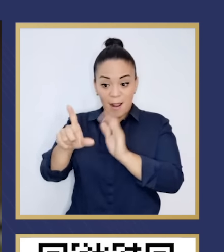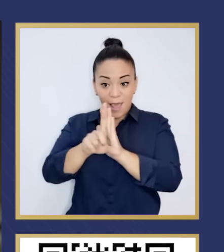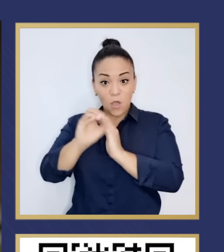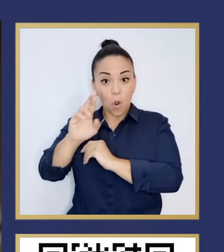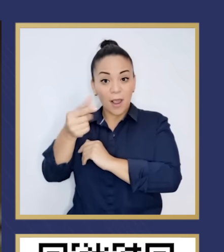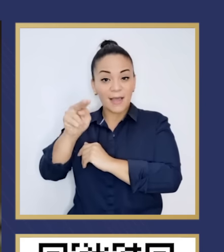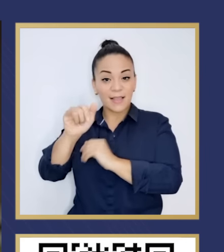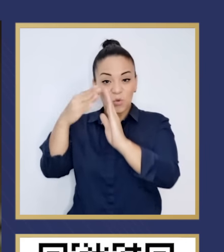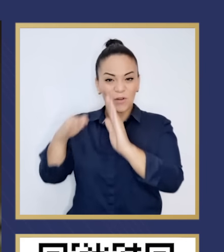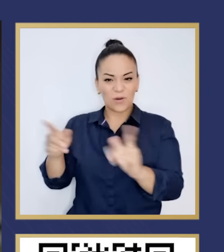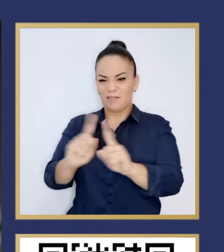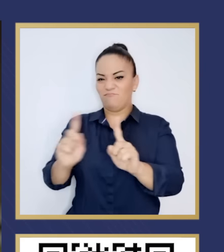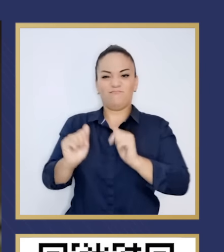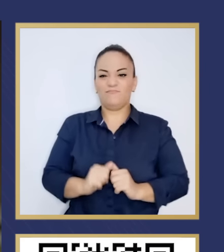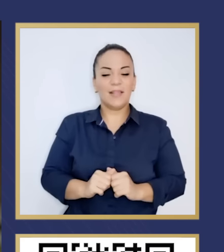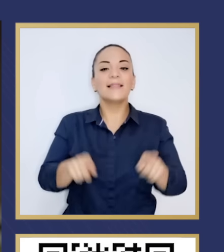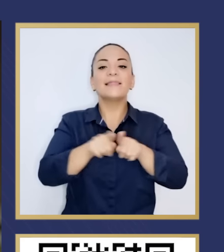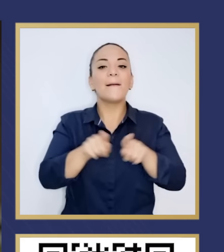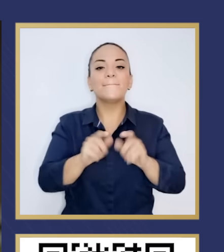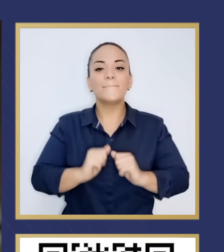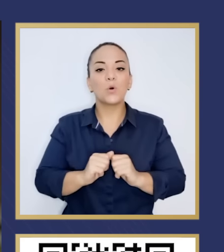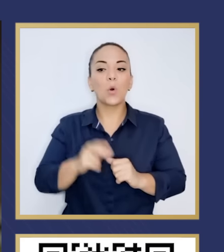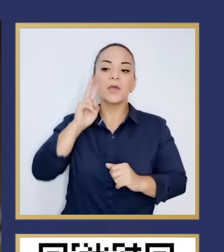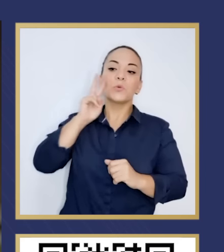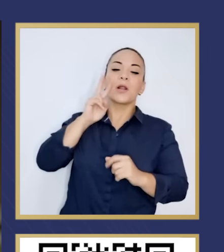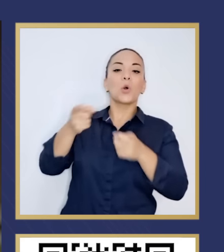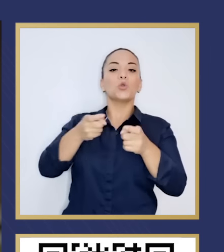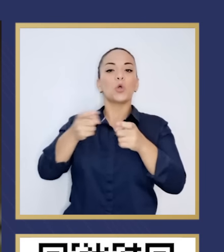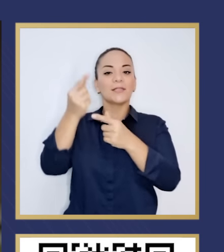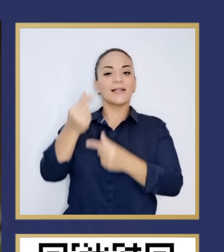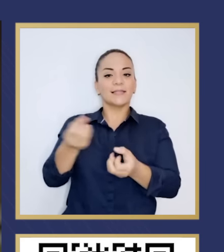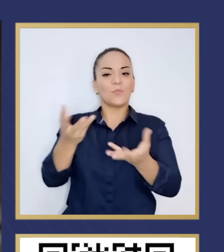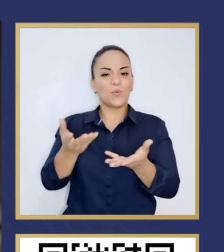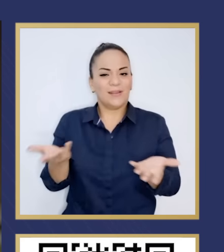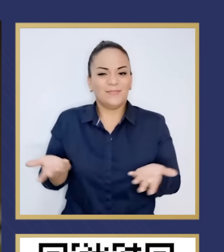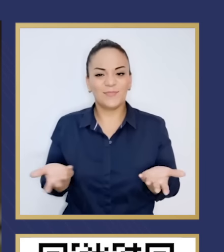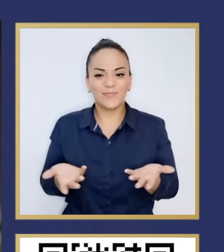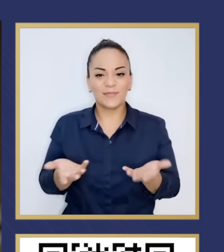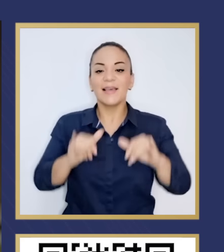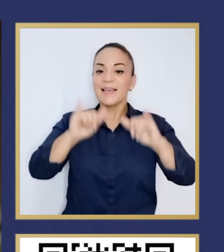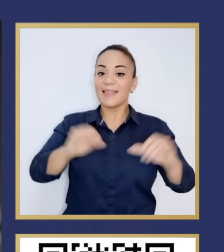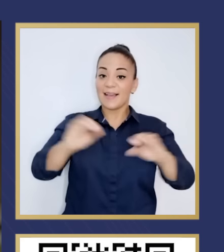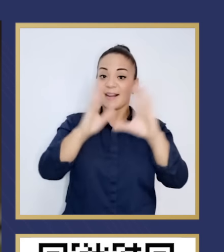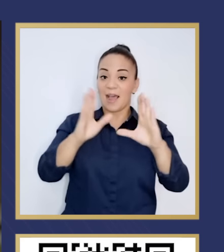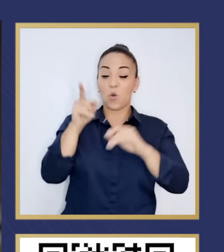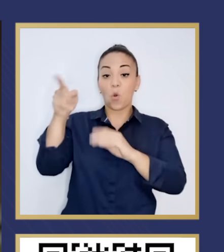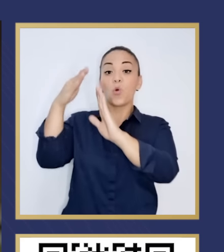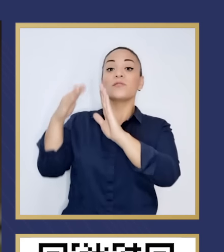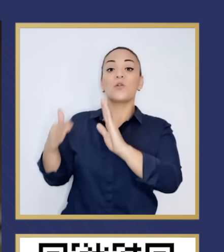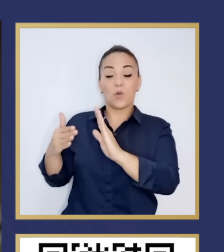ni permite tampoco ignorar los controles sobre la hacienda pública. Queda claro que la Contraloría tiene